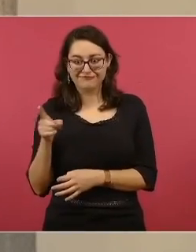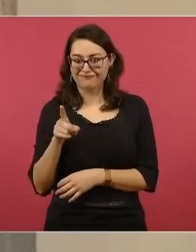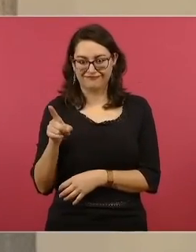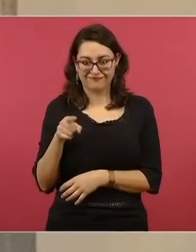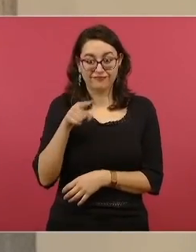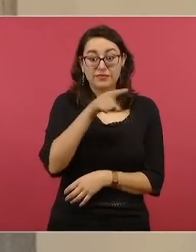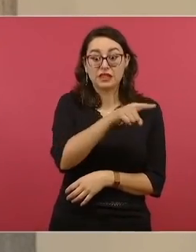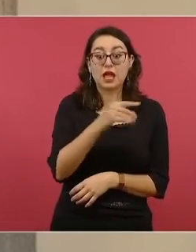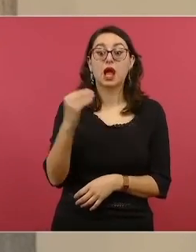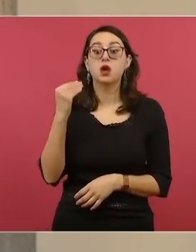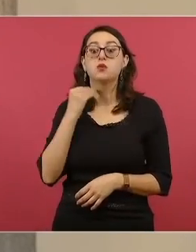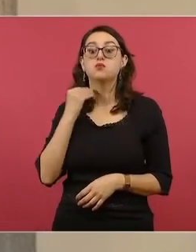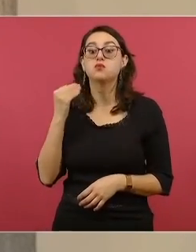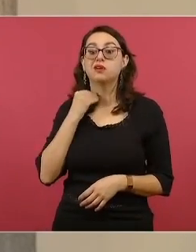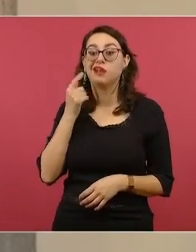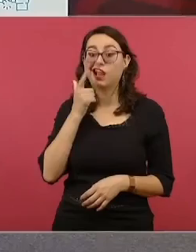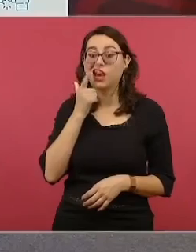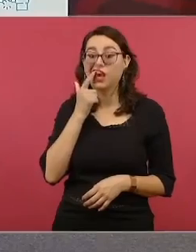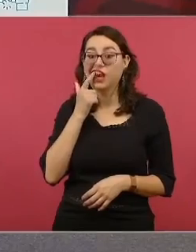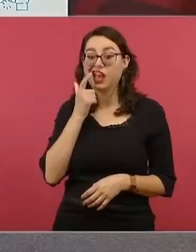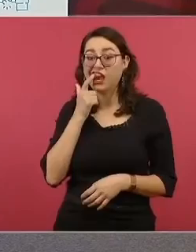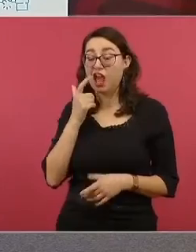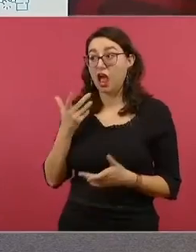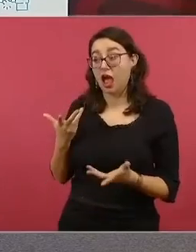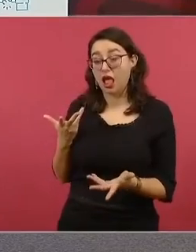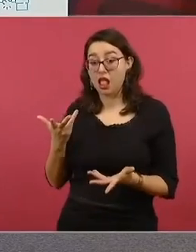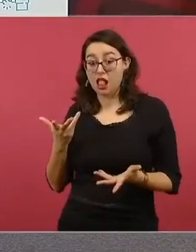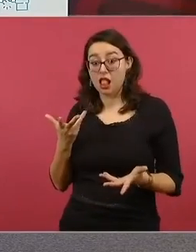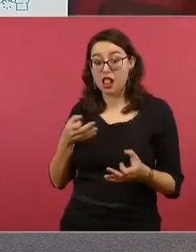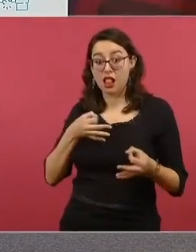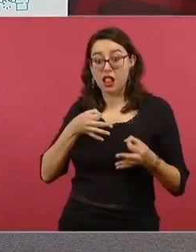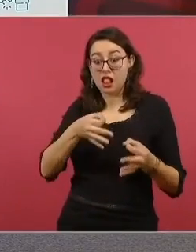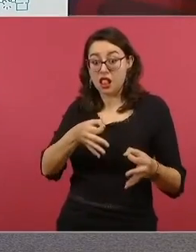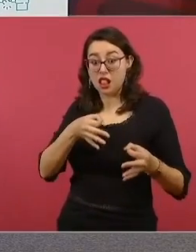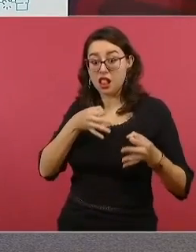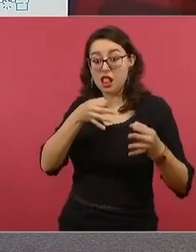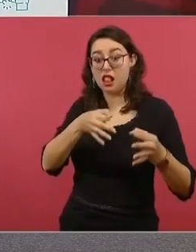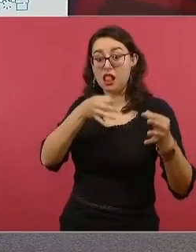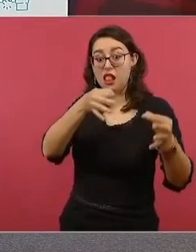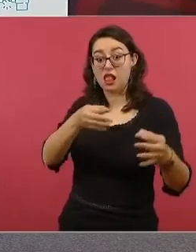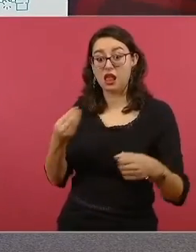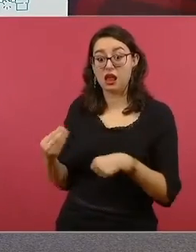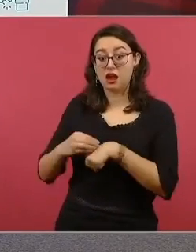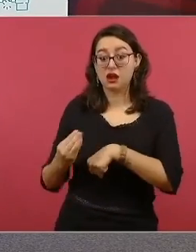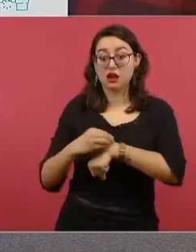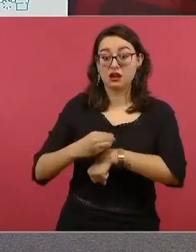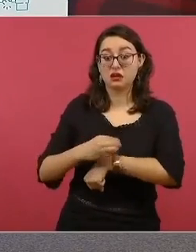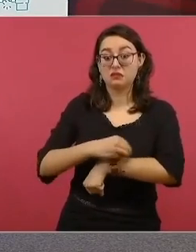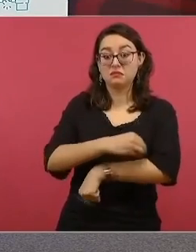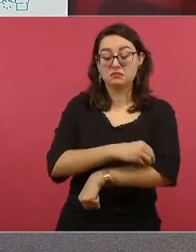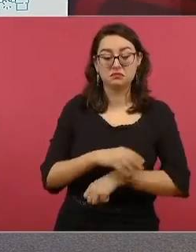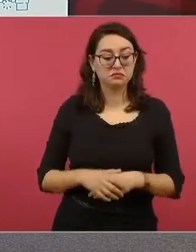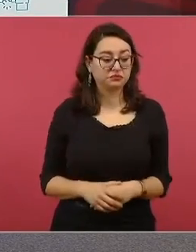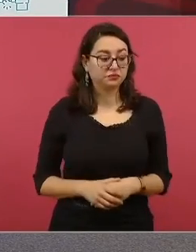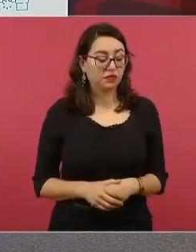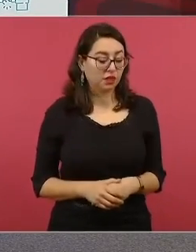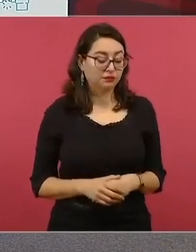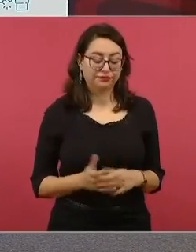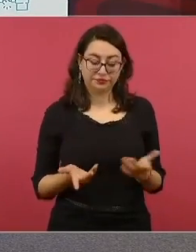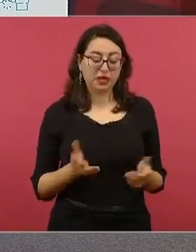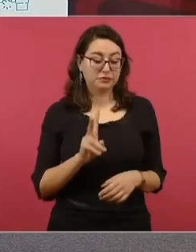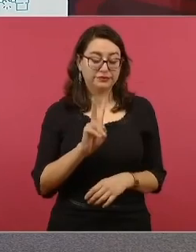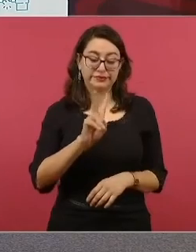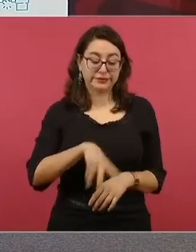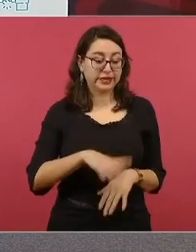la liberación de los secuestradores para la víctima, los testigos y la comunidad, resolvió con